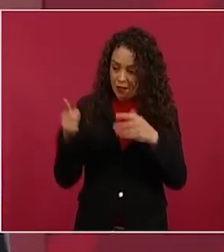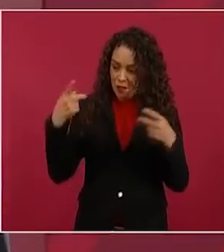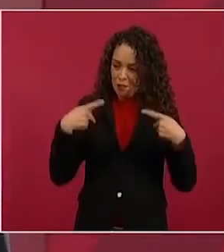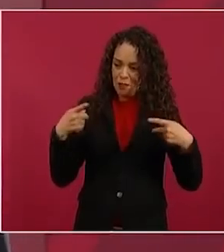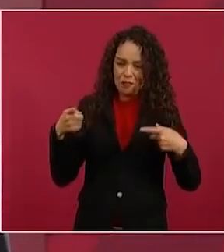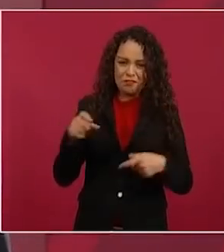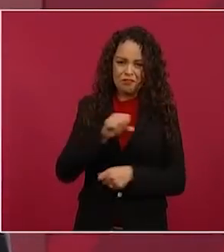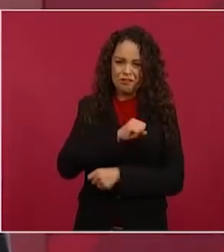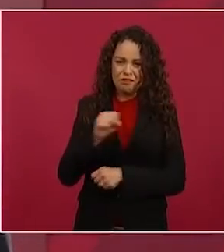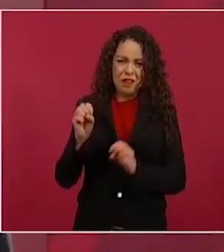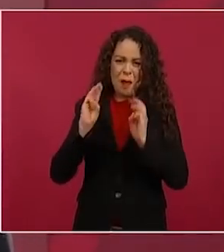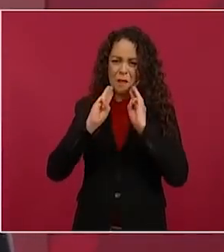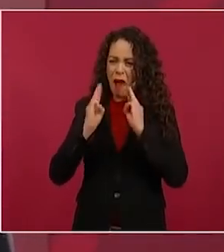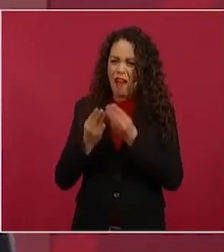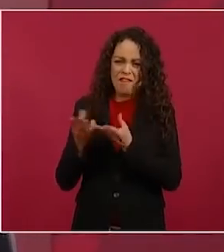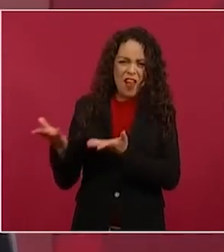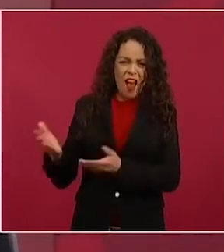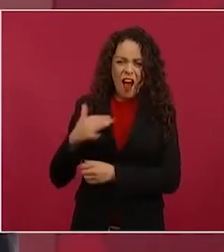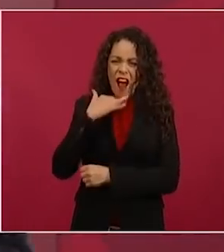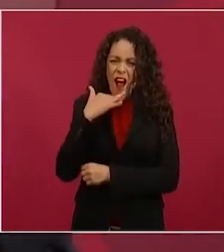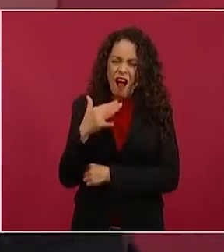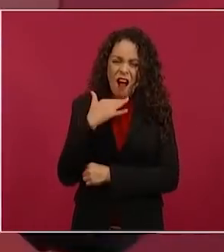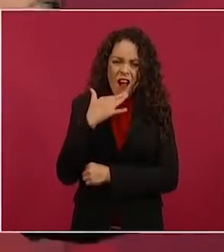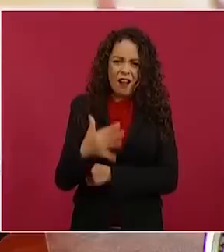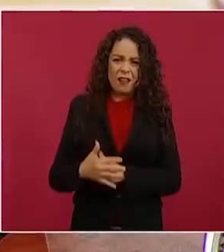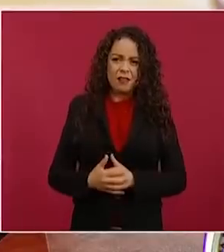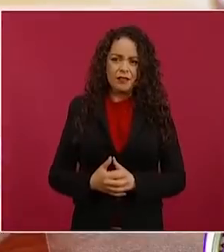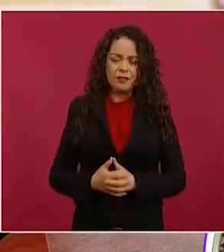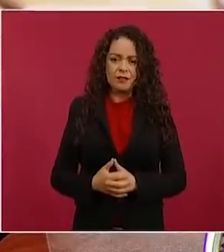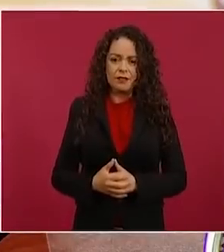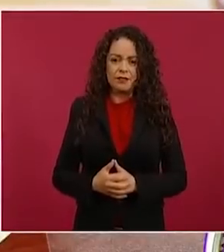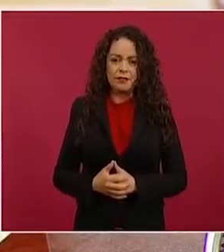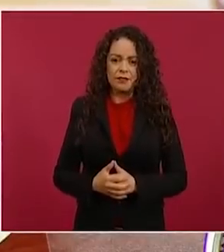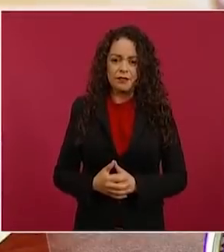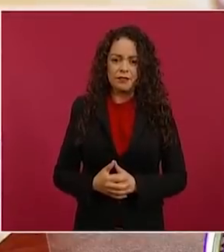queriendo